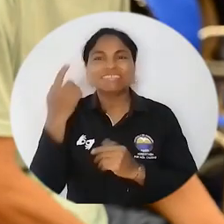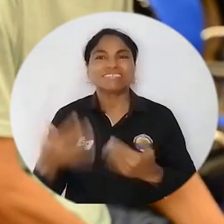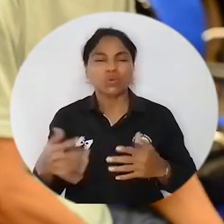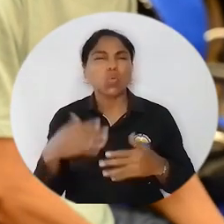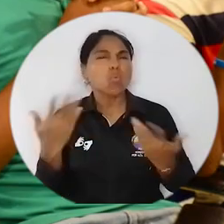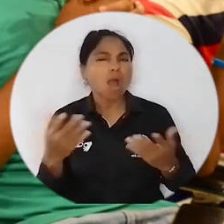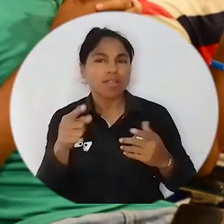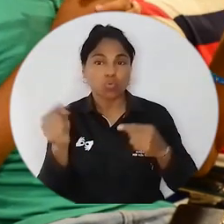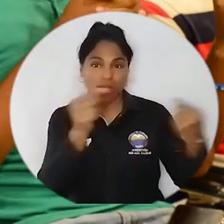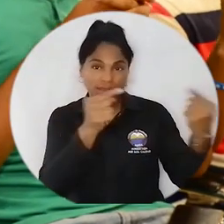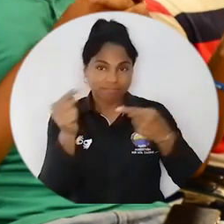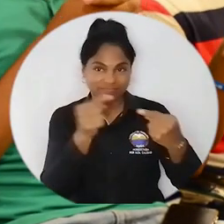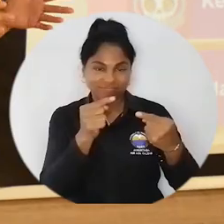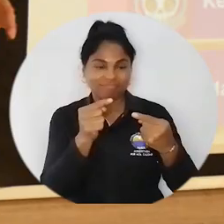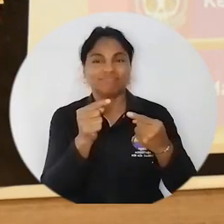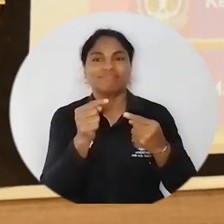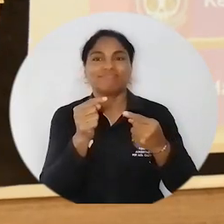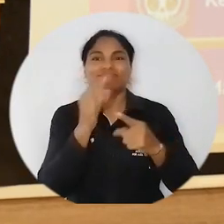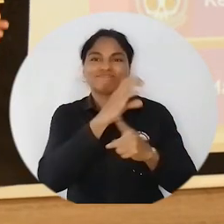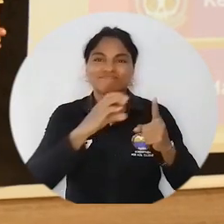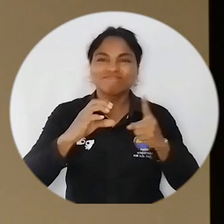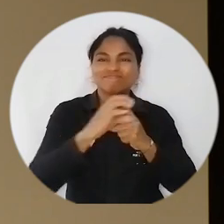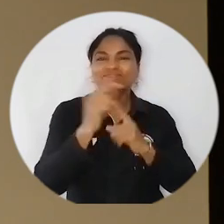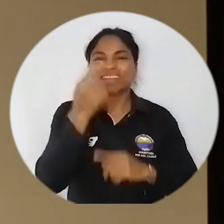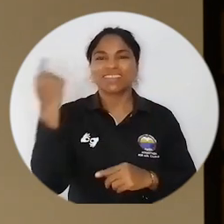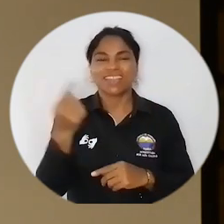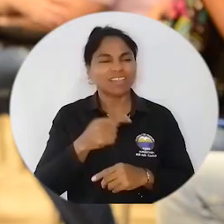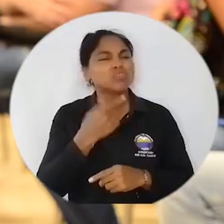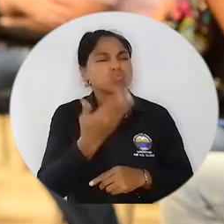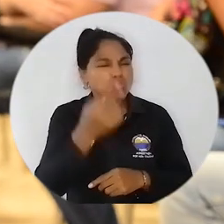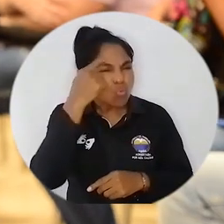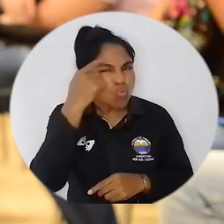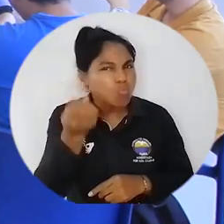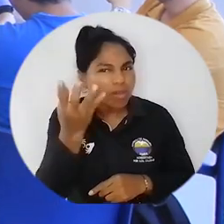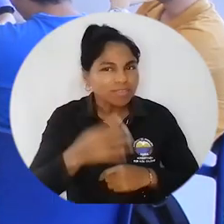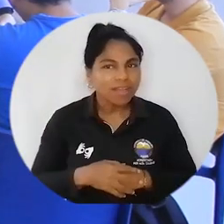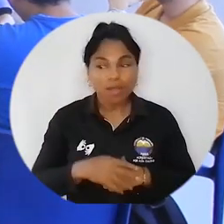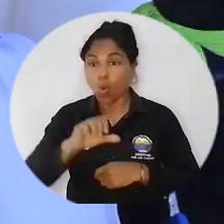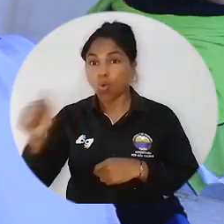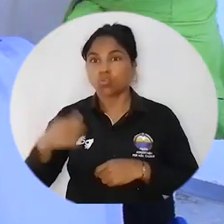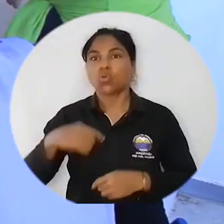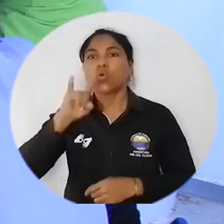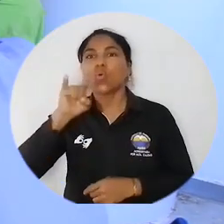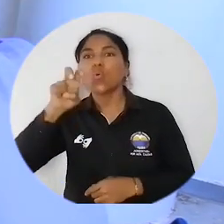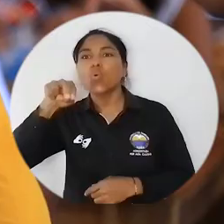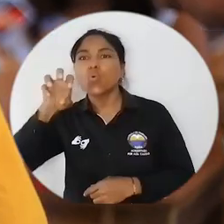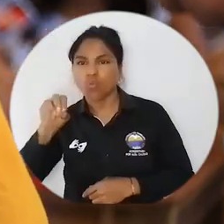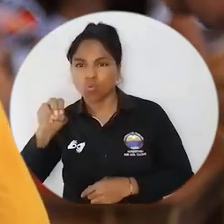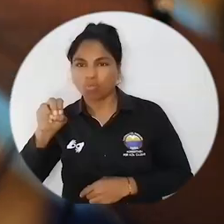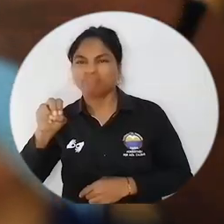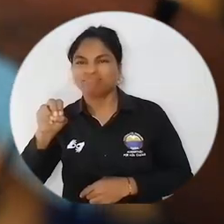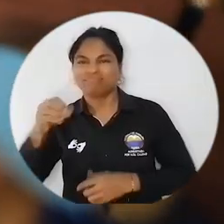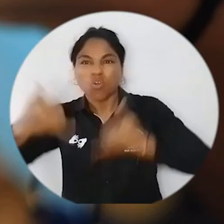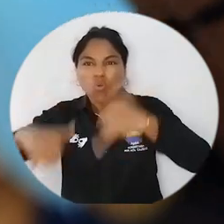cognitivas con las eliminatorias del primer torneo de Cultura General, Dime Cuánto Sabes, y el torneo de Uno, que